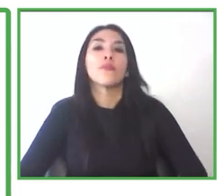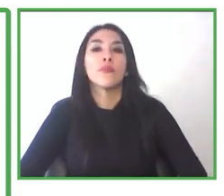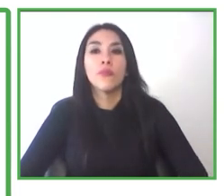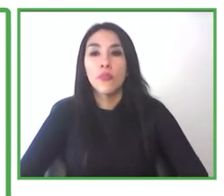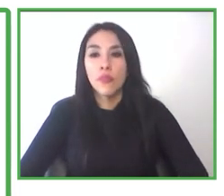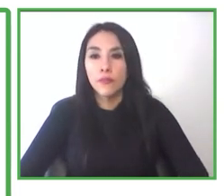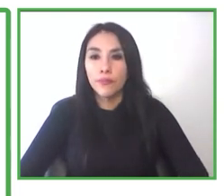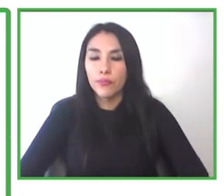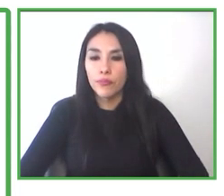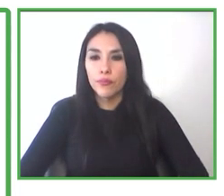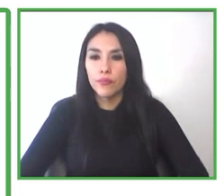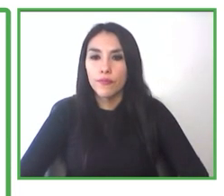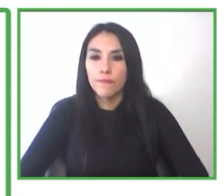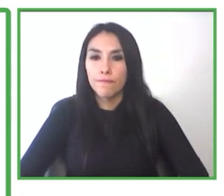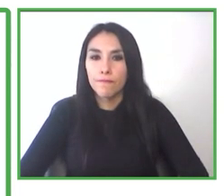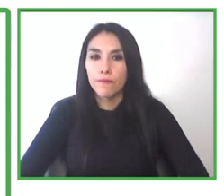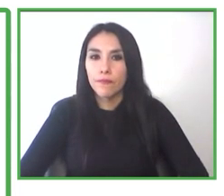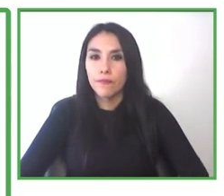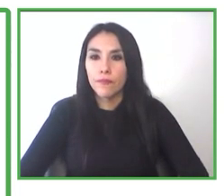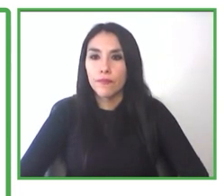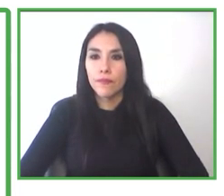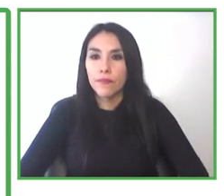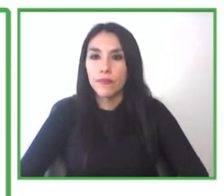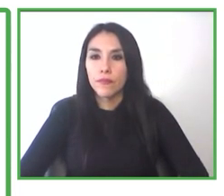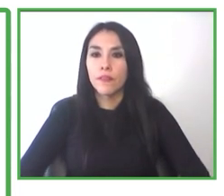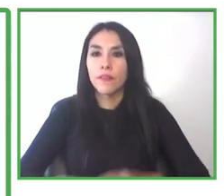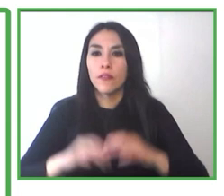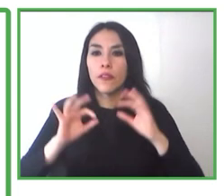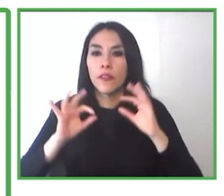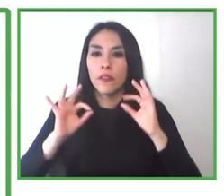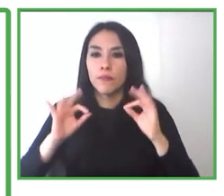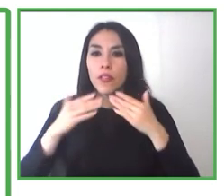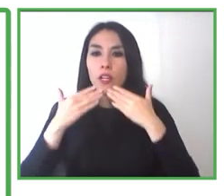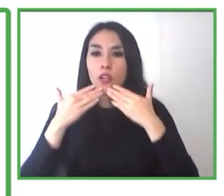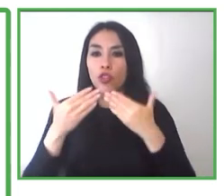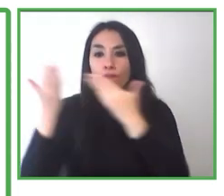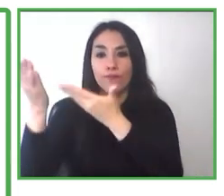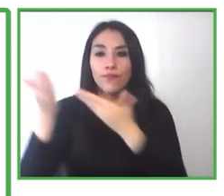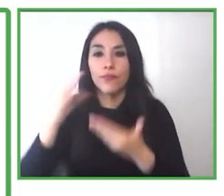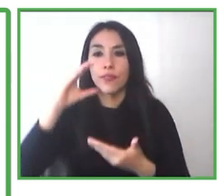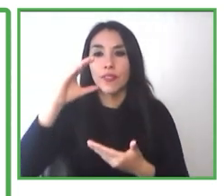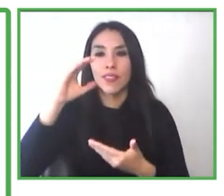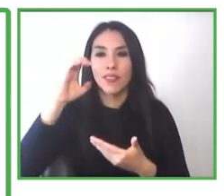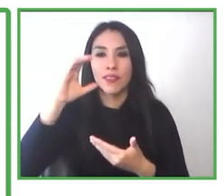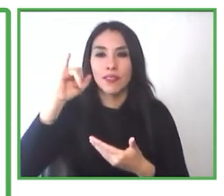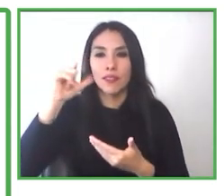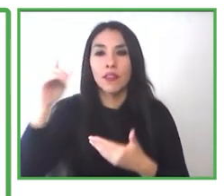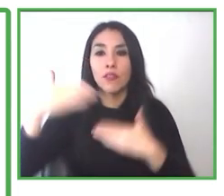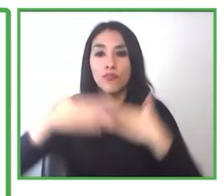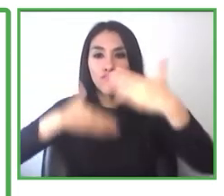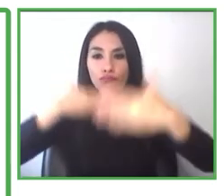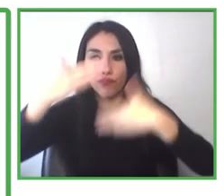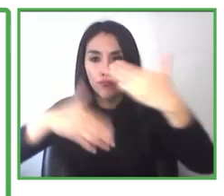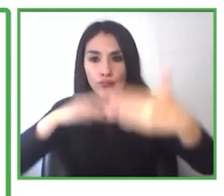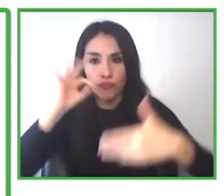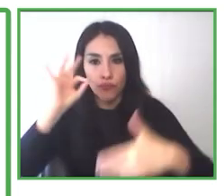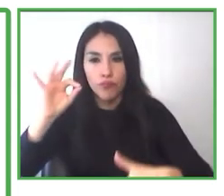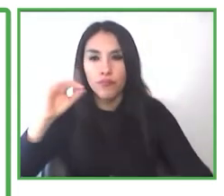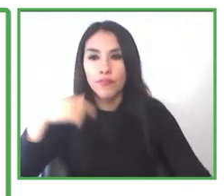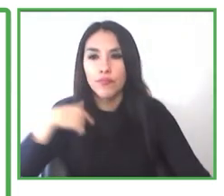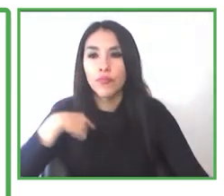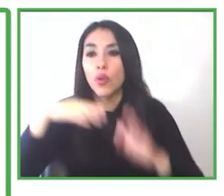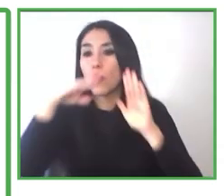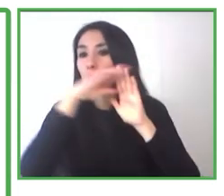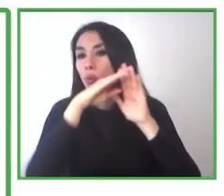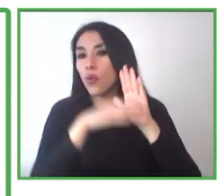Bueno, como les comentaba Cecilia, nuestro programa de inclusión laboral, creemos que los factores de